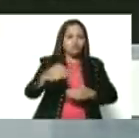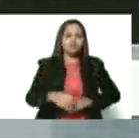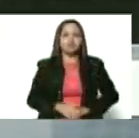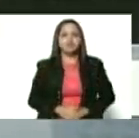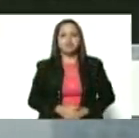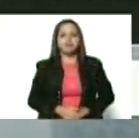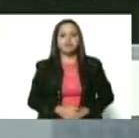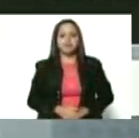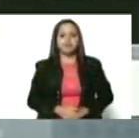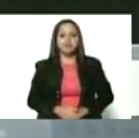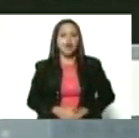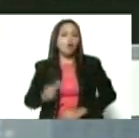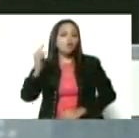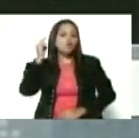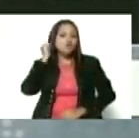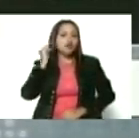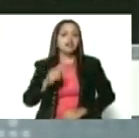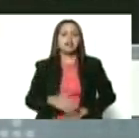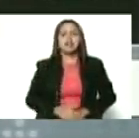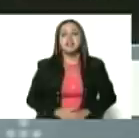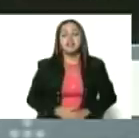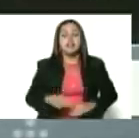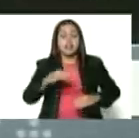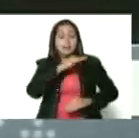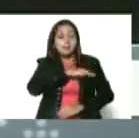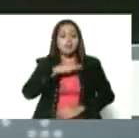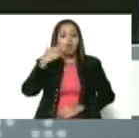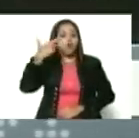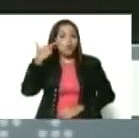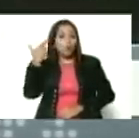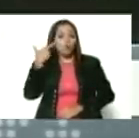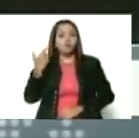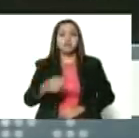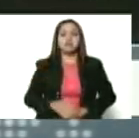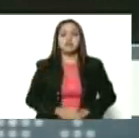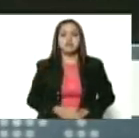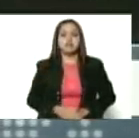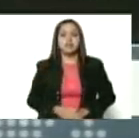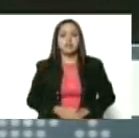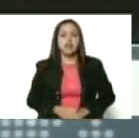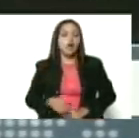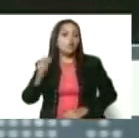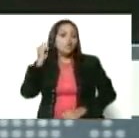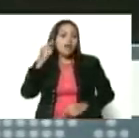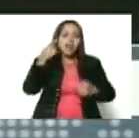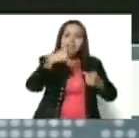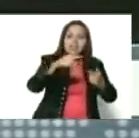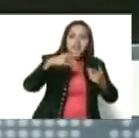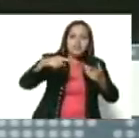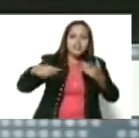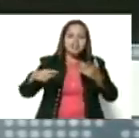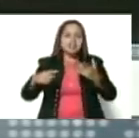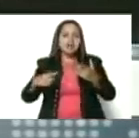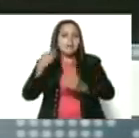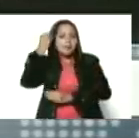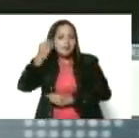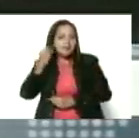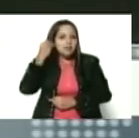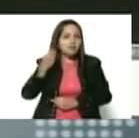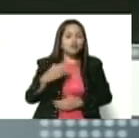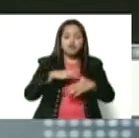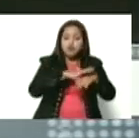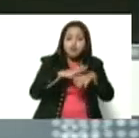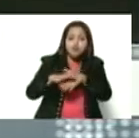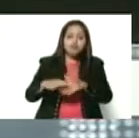Mujeres de la Misión Robinson. Mujeres de la sexodiversidad. Mujeres todas